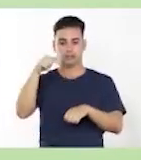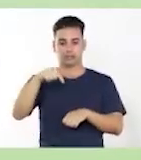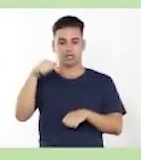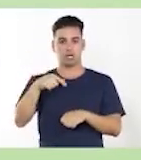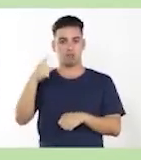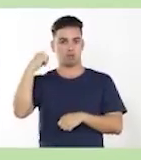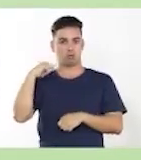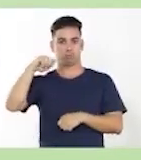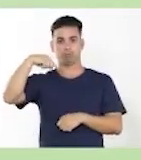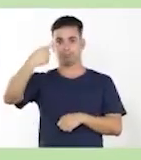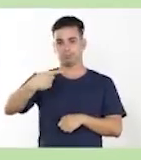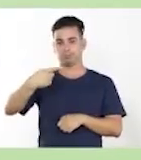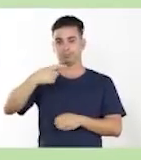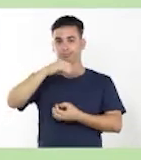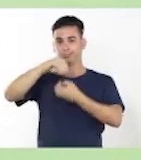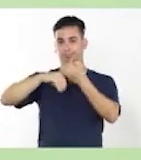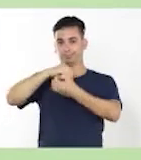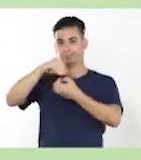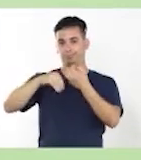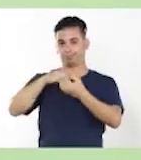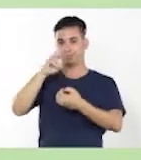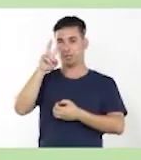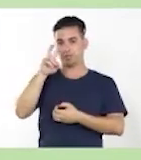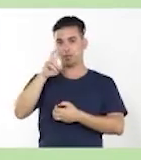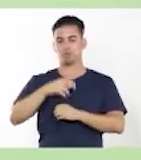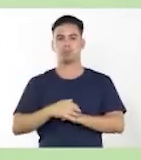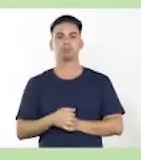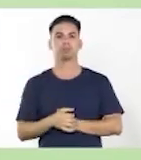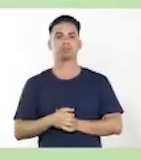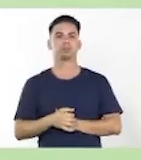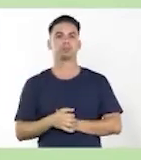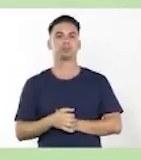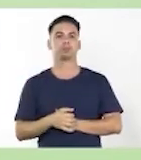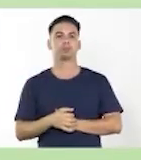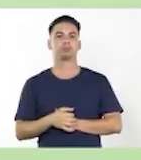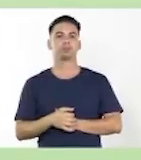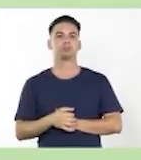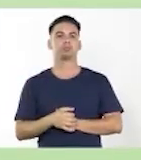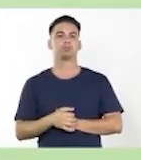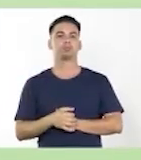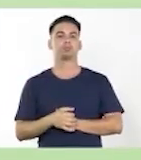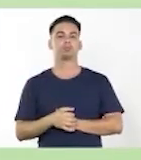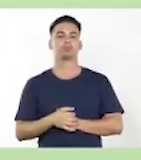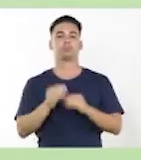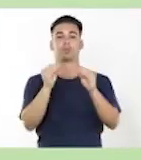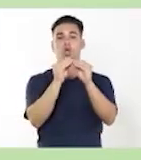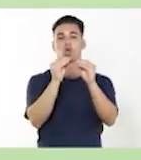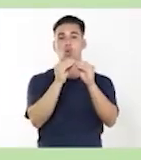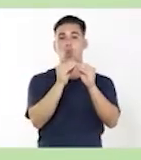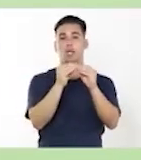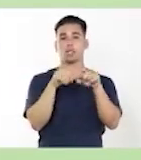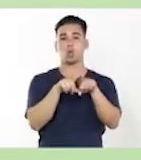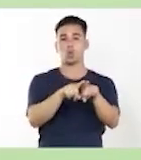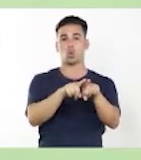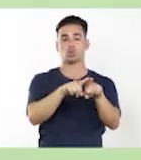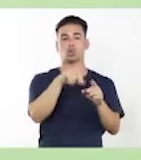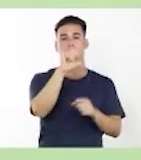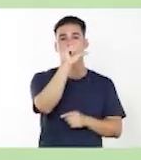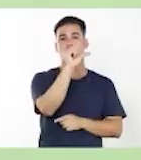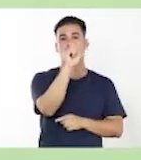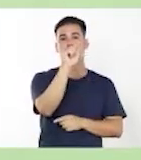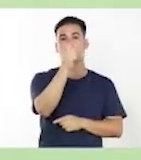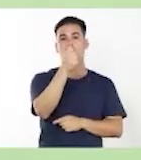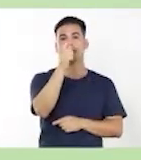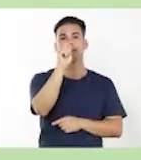simples y compuestos del verbo. Bien, concuerdan con el sustantivo núcleo